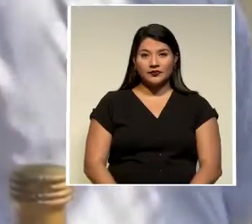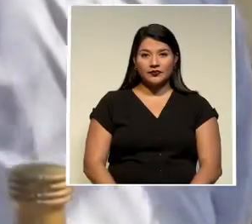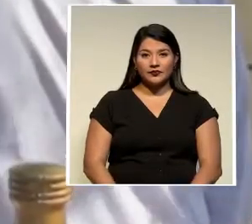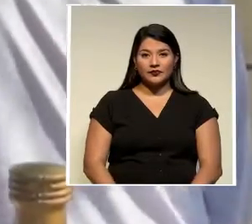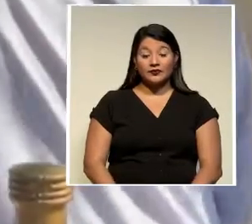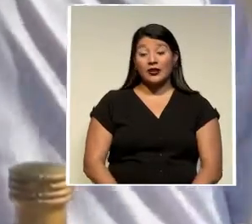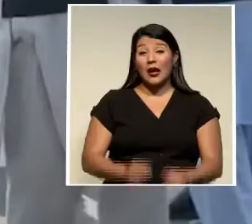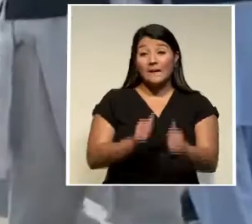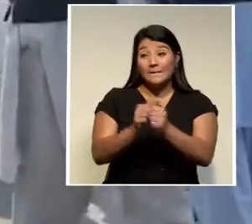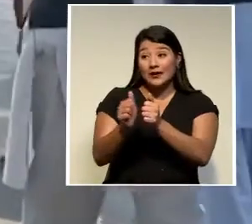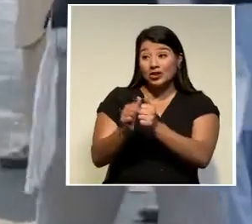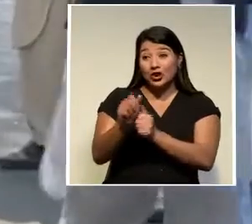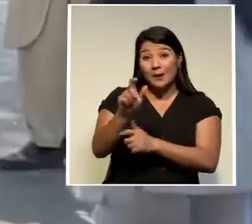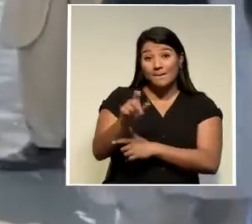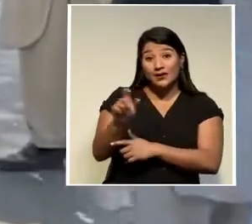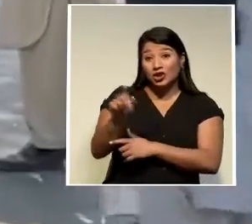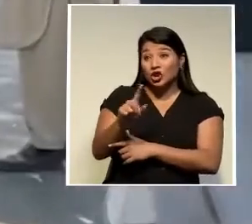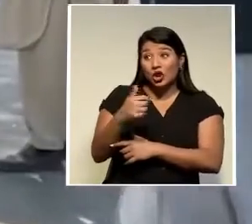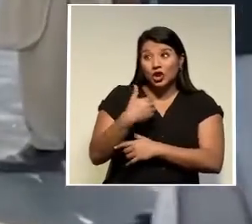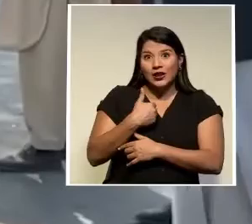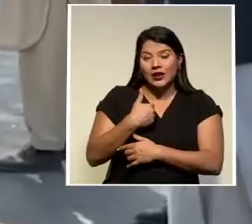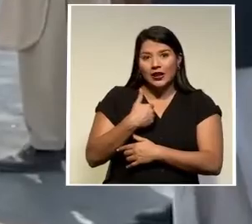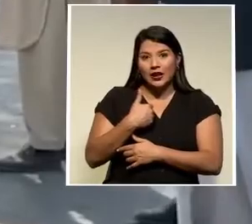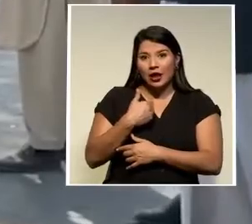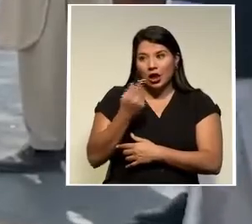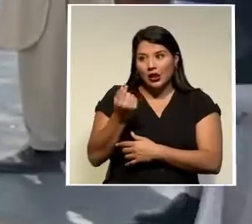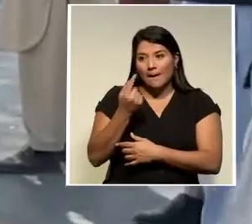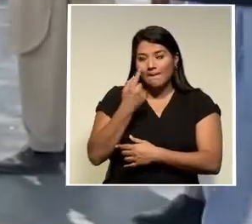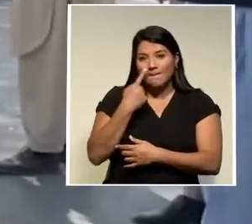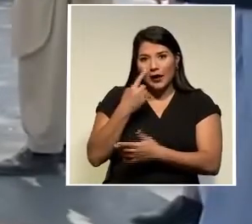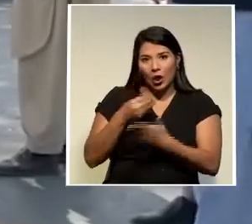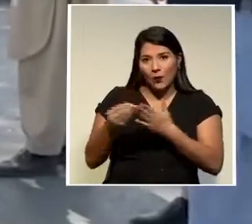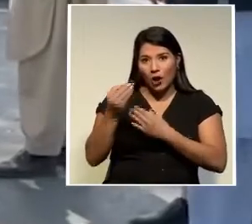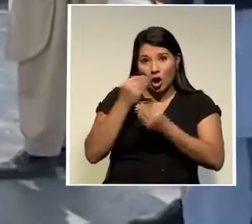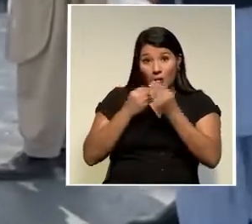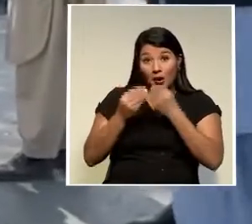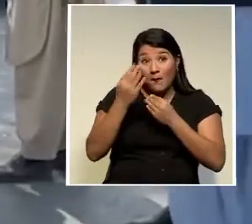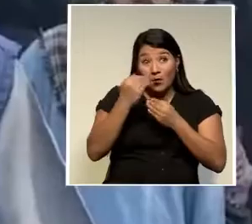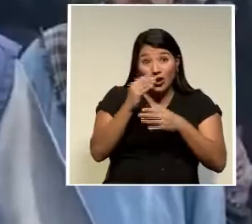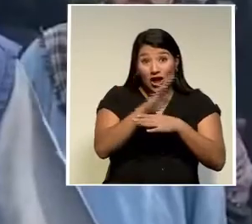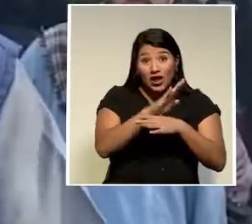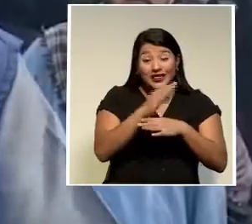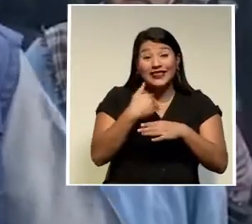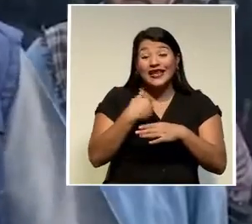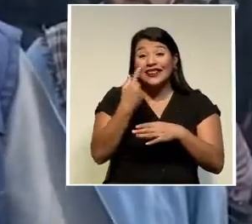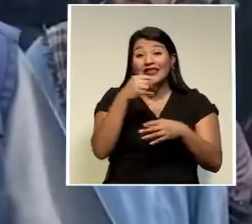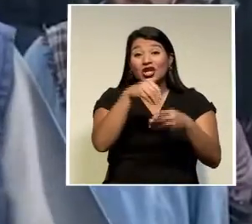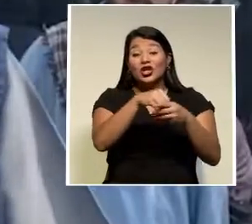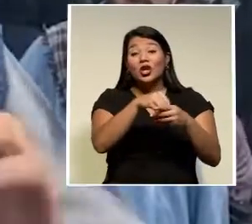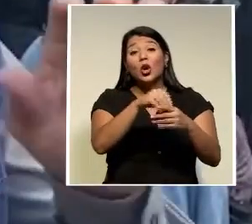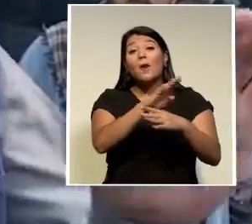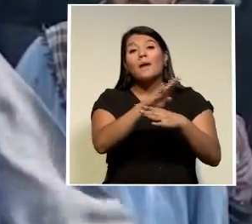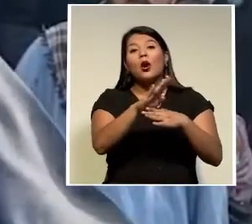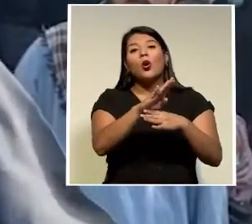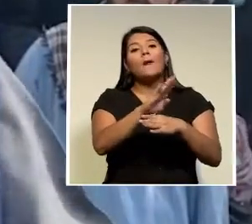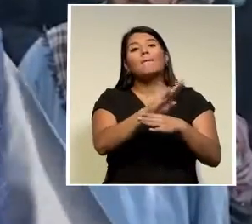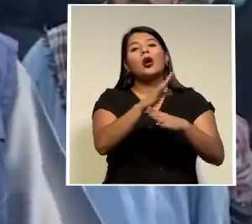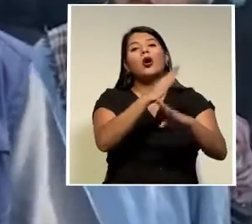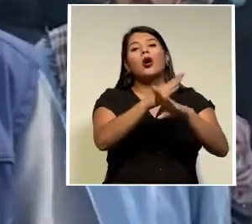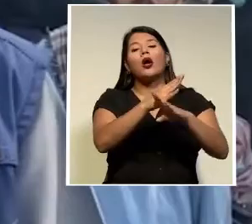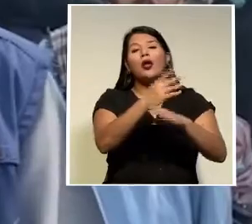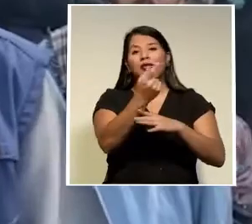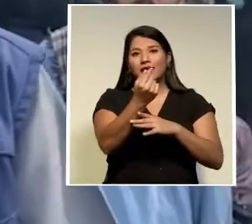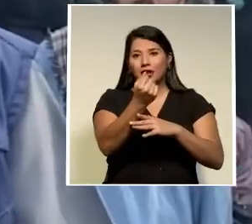La mayoría de la gente no tiene para comer porque su efectivo está en los bancos y los bancos bloquean su efectivo. No pagan el dinero de la gente. Hay